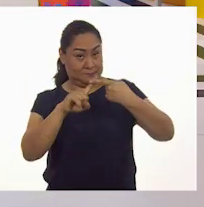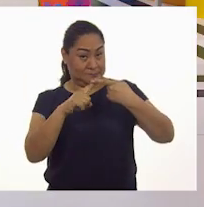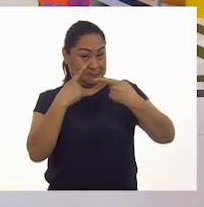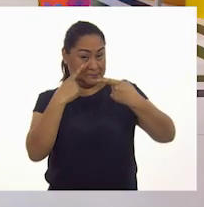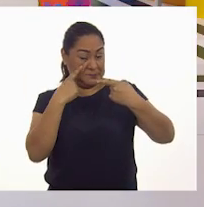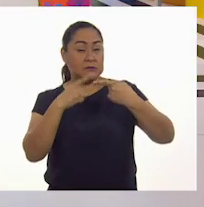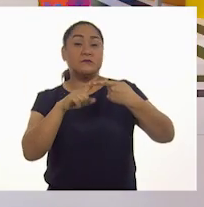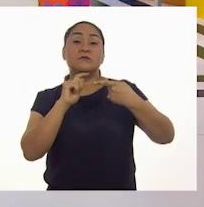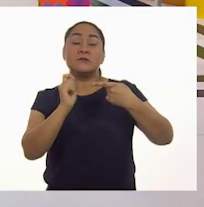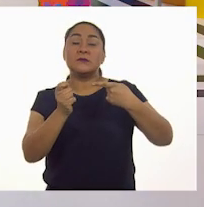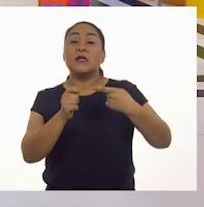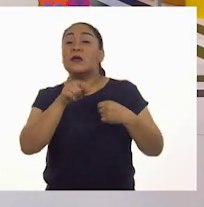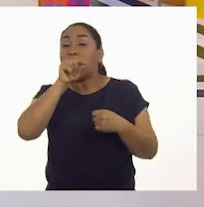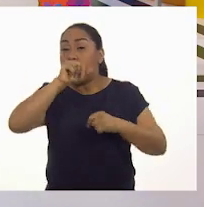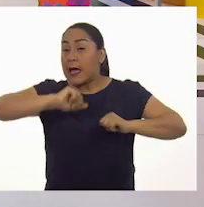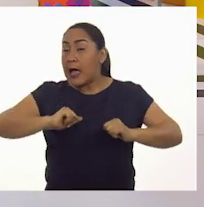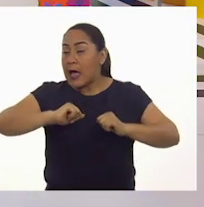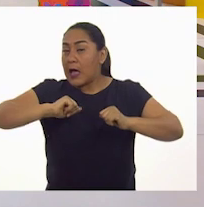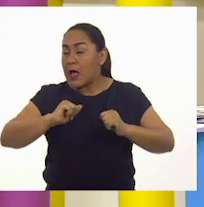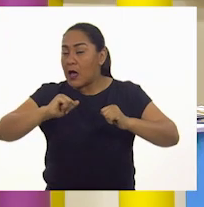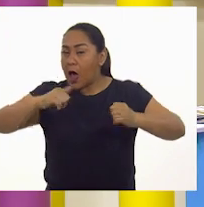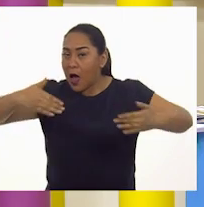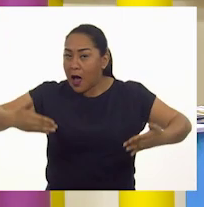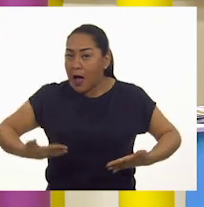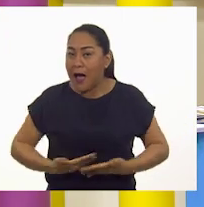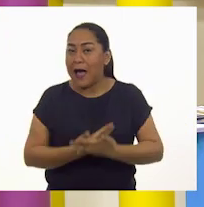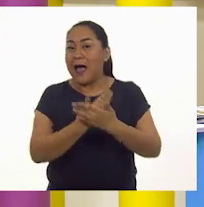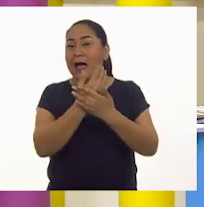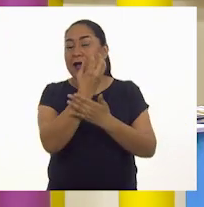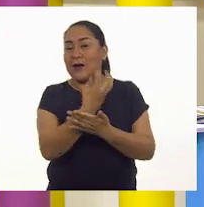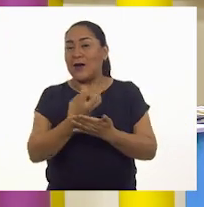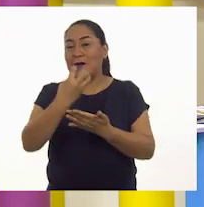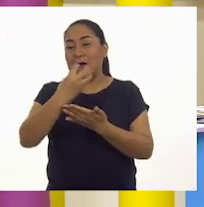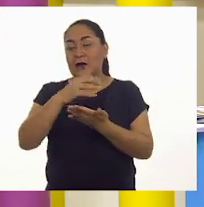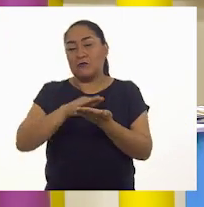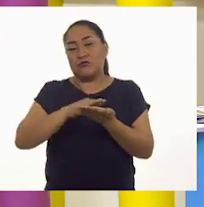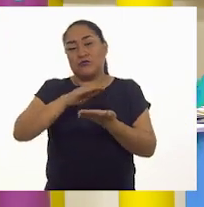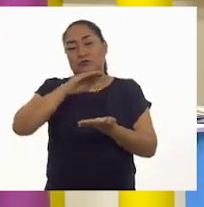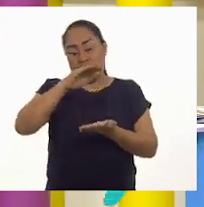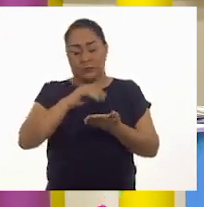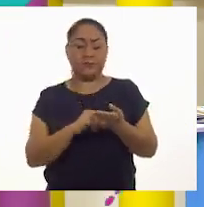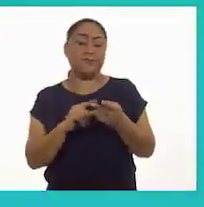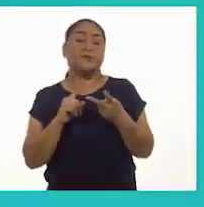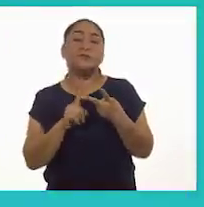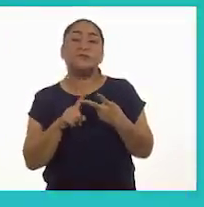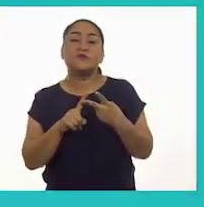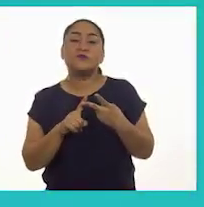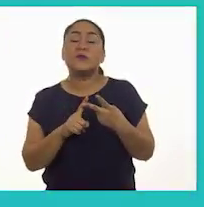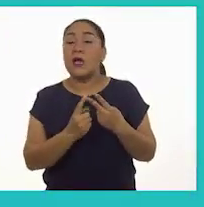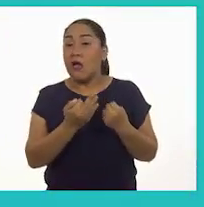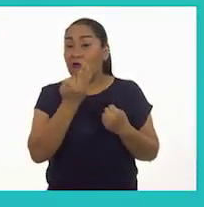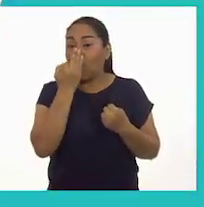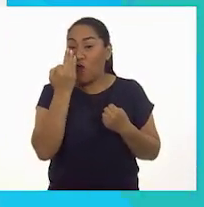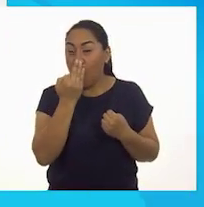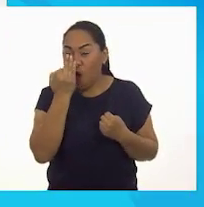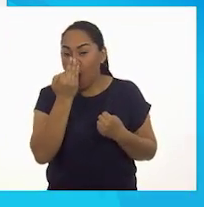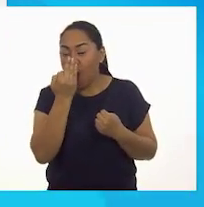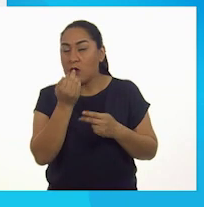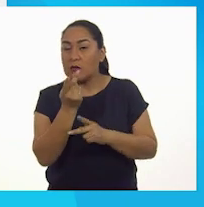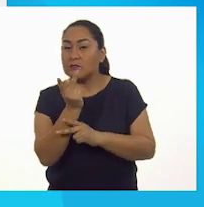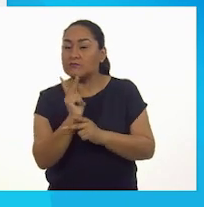y crecimiento de una gallina. Número dos es el crecimiento de una flor. Ajá.